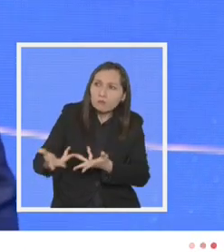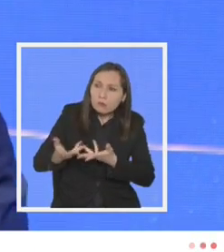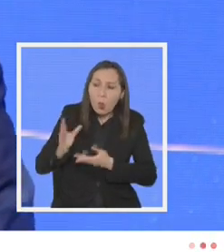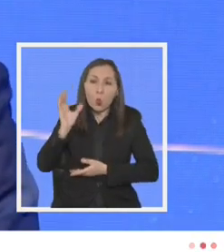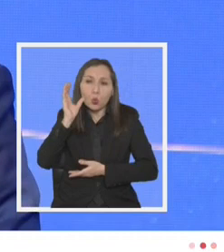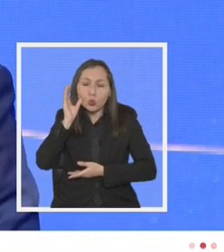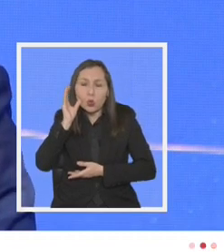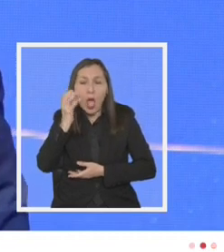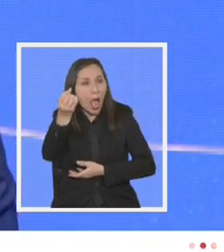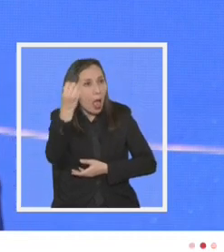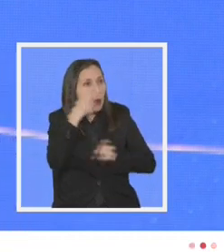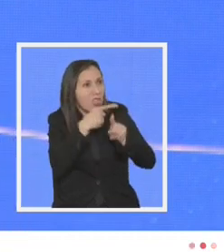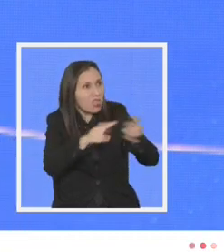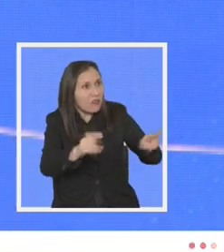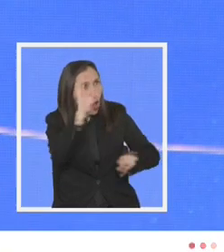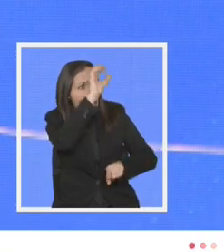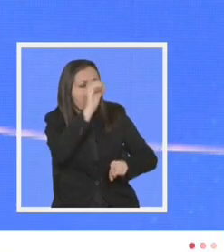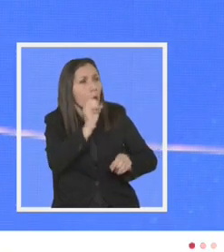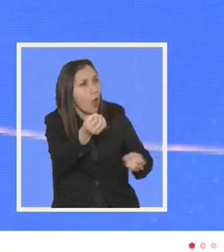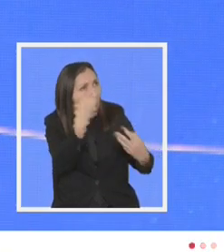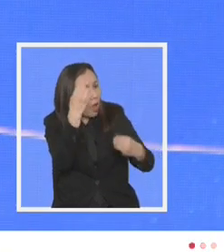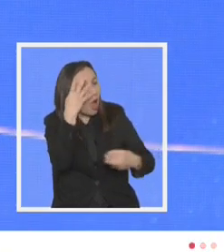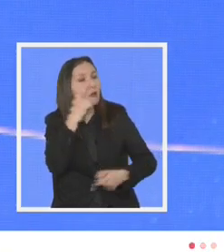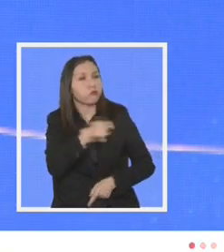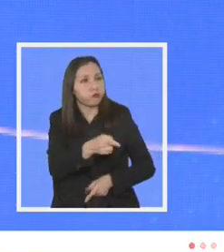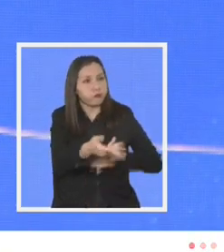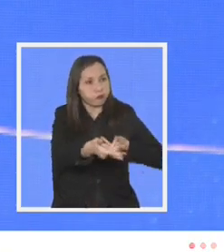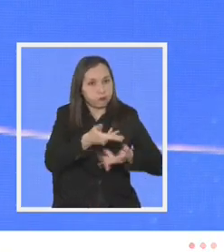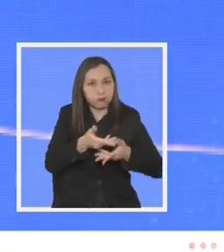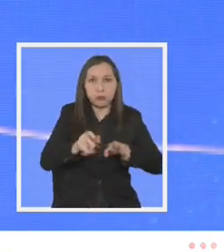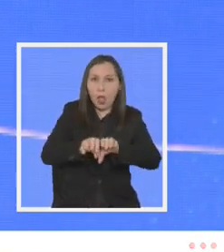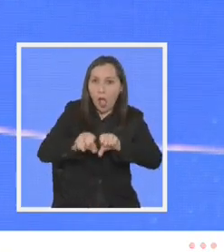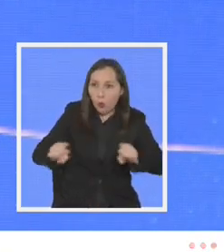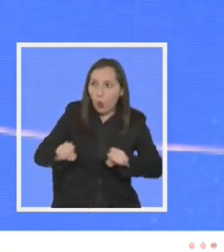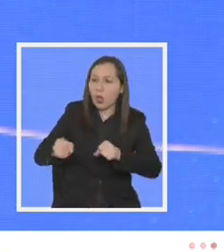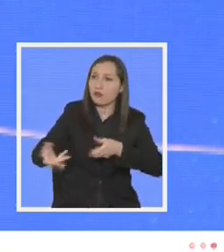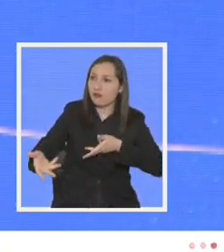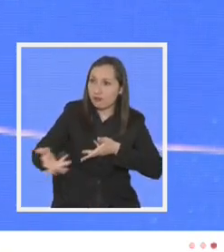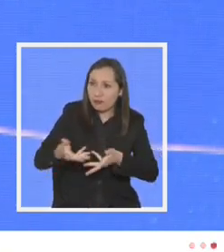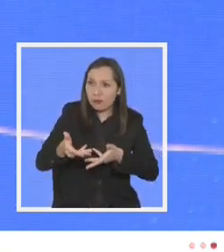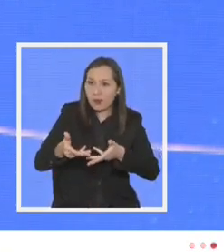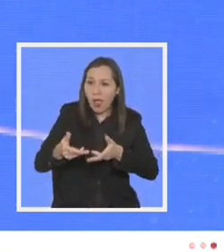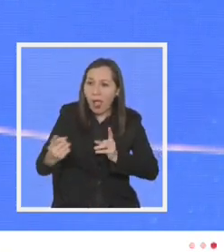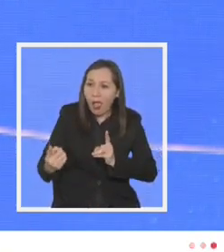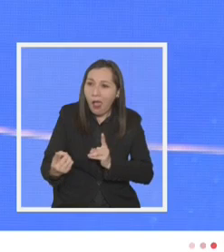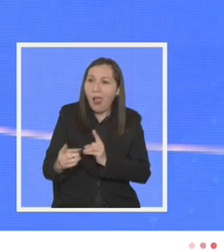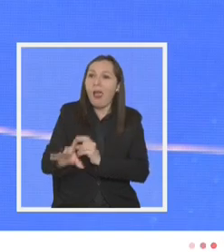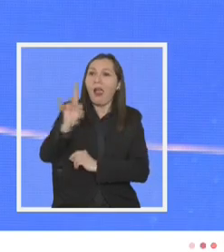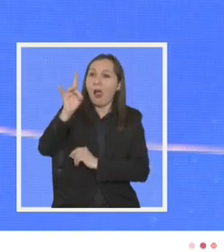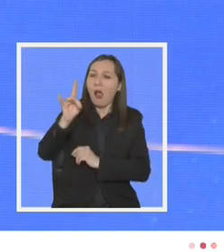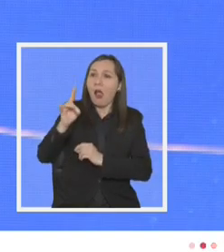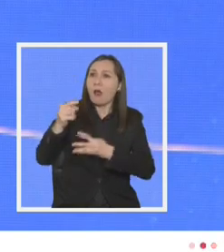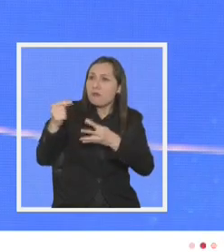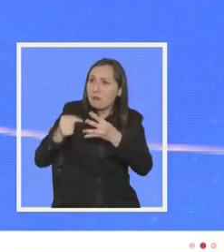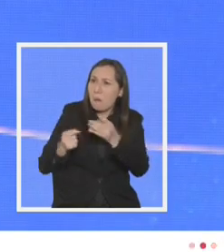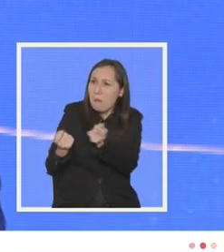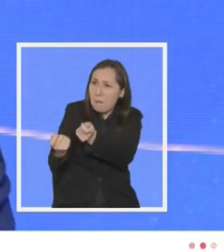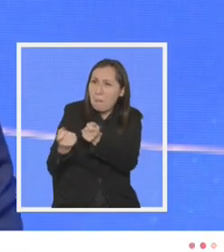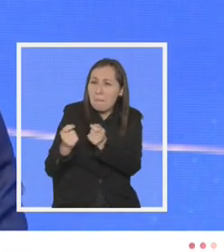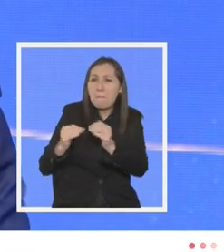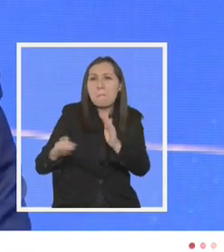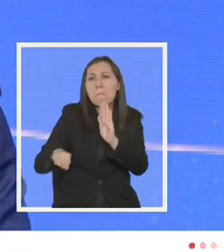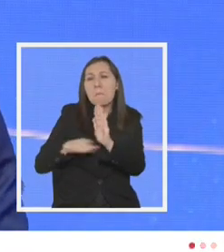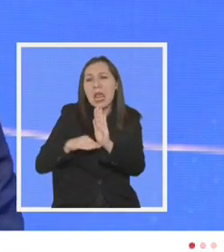aprender de quién piensa distinto, del diálogo, del acuerdo, de encontrar los puntos mínimos comunes.